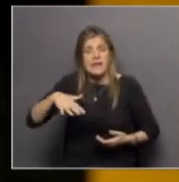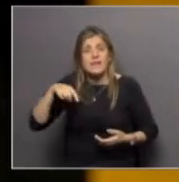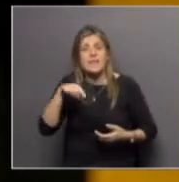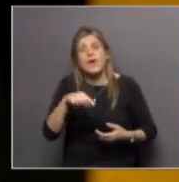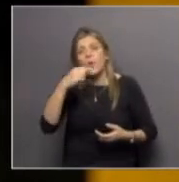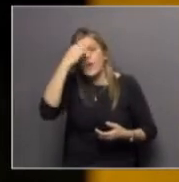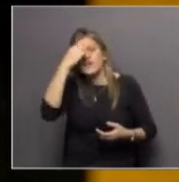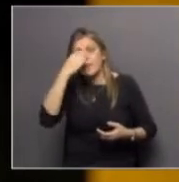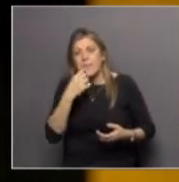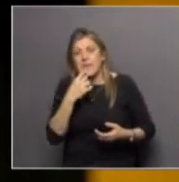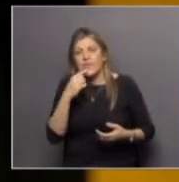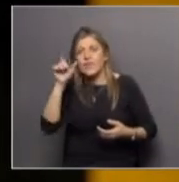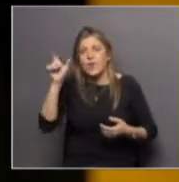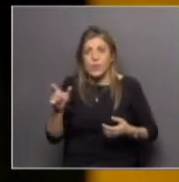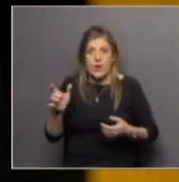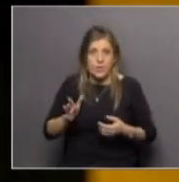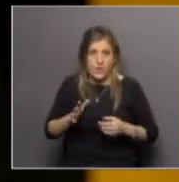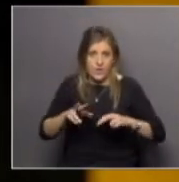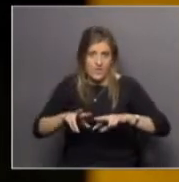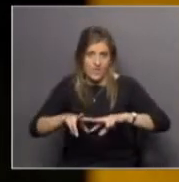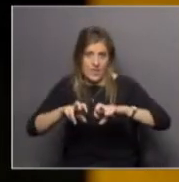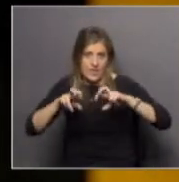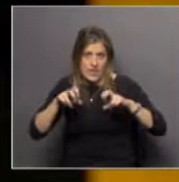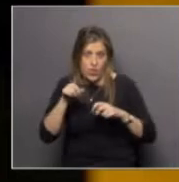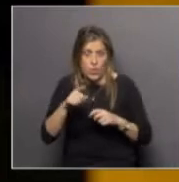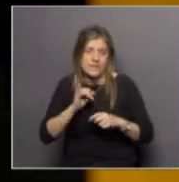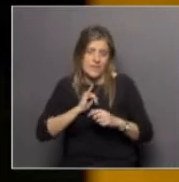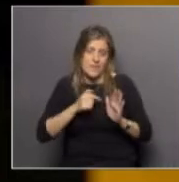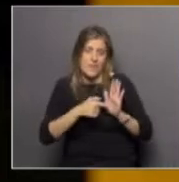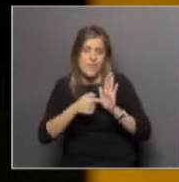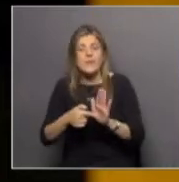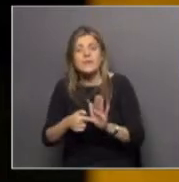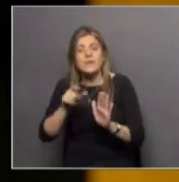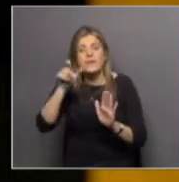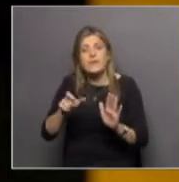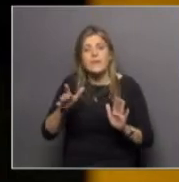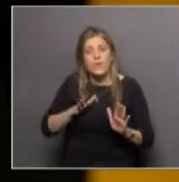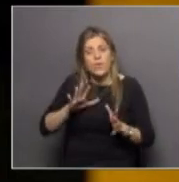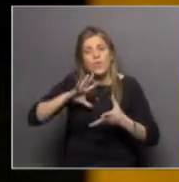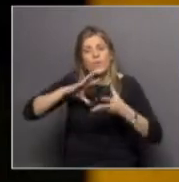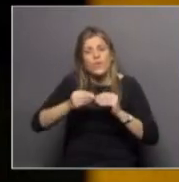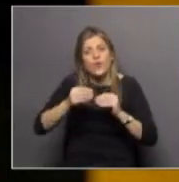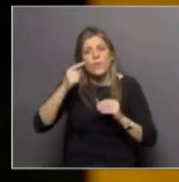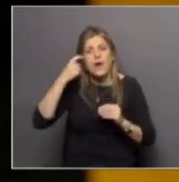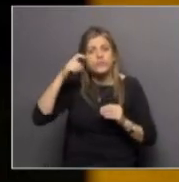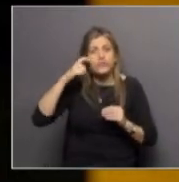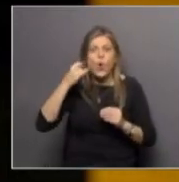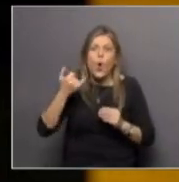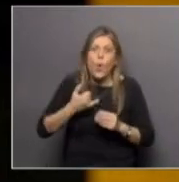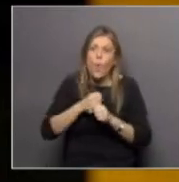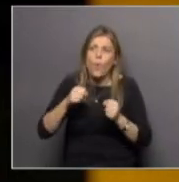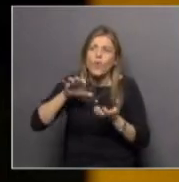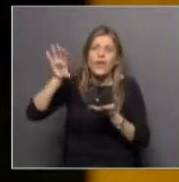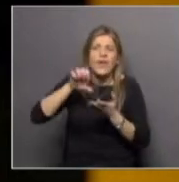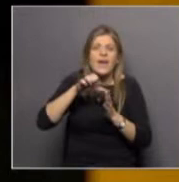el perfil de una investigadora que se va a presentar en este segmento en primera persona y que está desarrollando nuevas maneras de captar energía solar, un